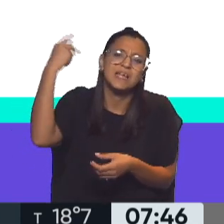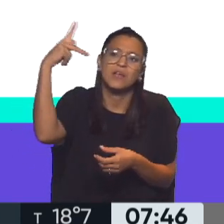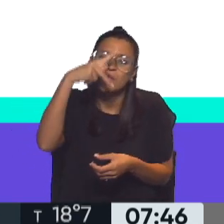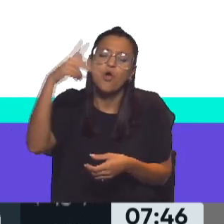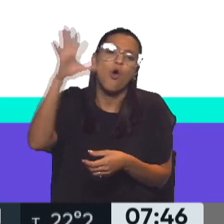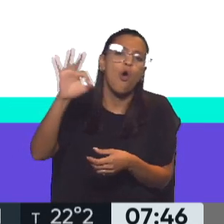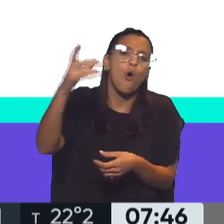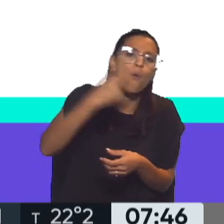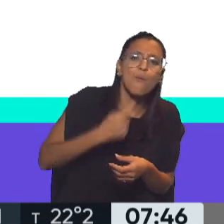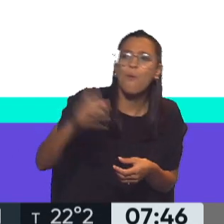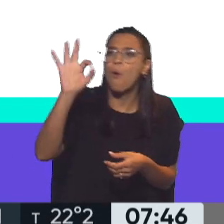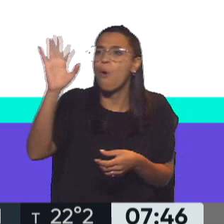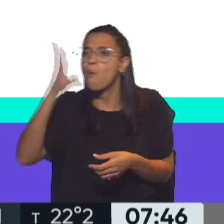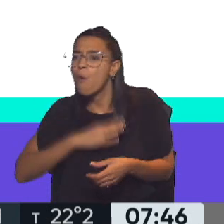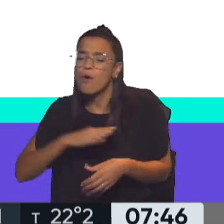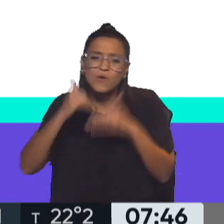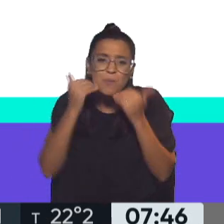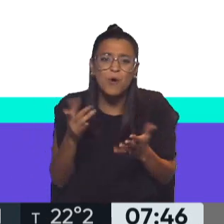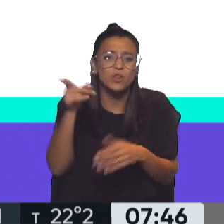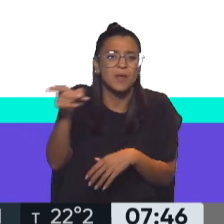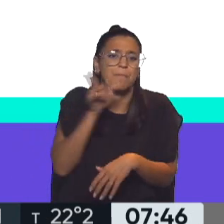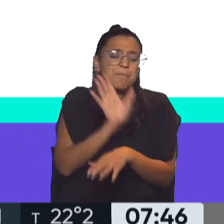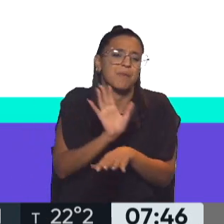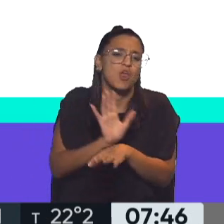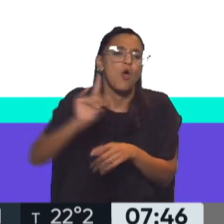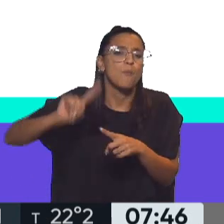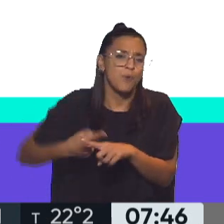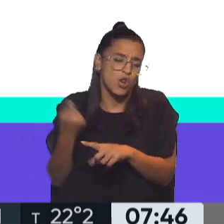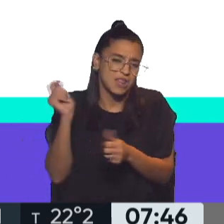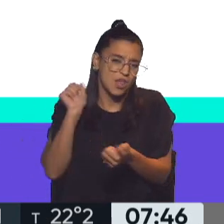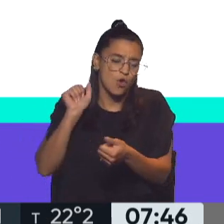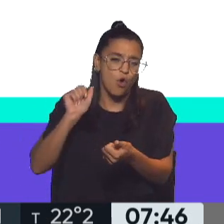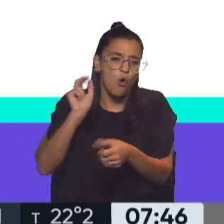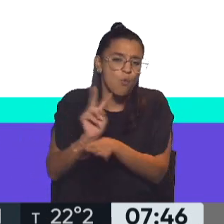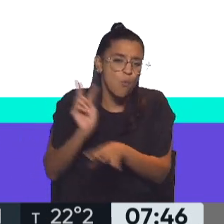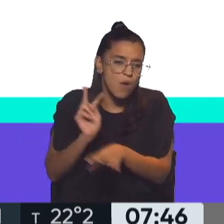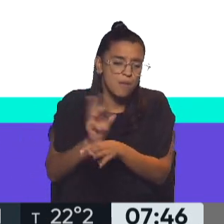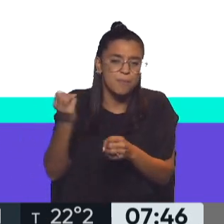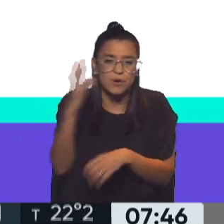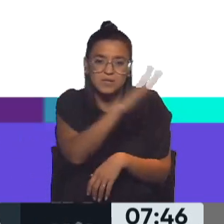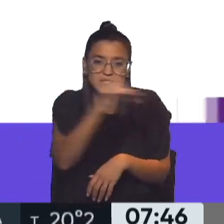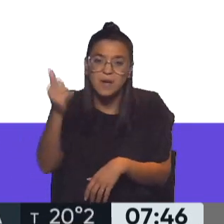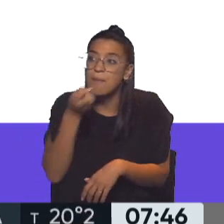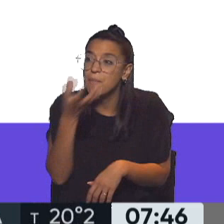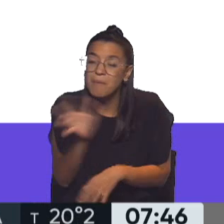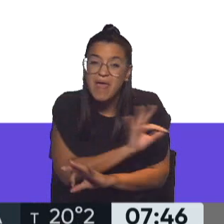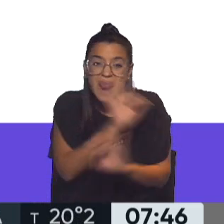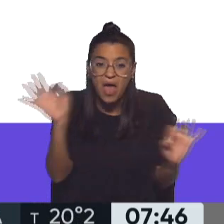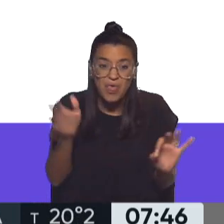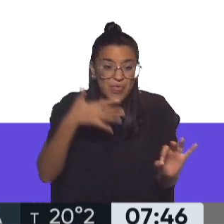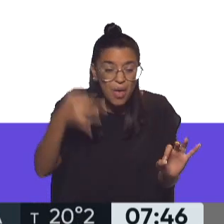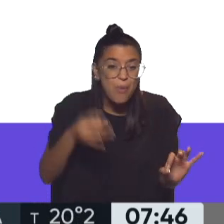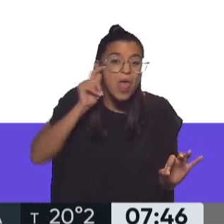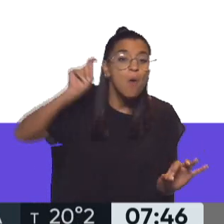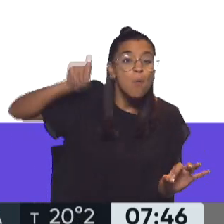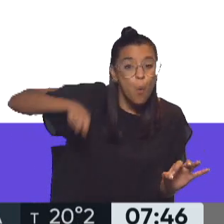Boca, o de River, pero evidentemente es un padrino político muy importante porque ni siquiera lo han llamado a hacer un descargo. La verdad que es un